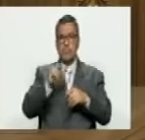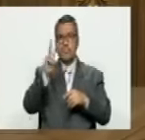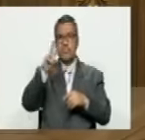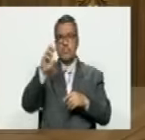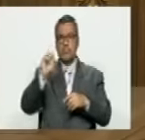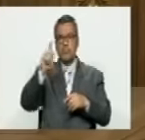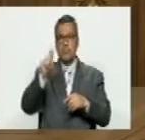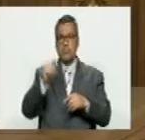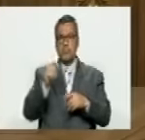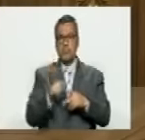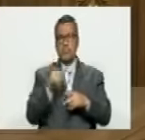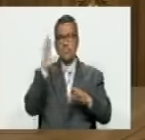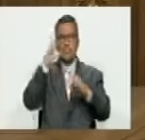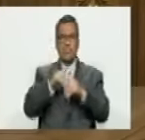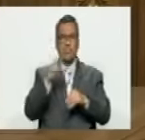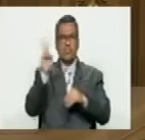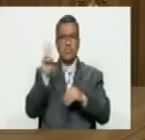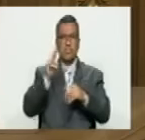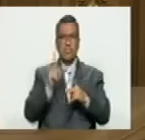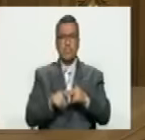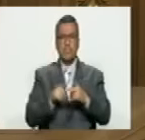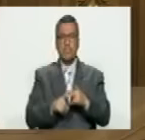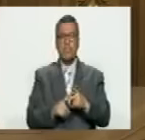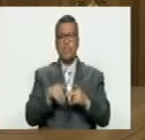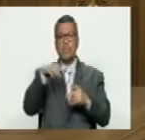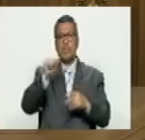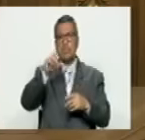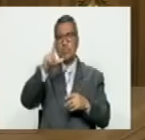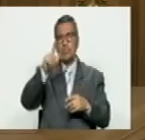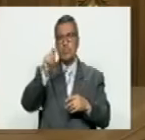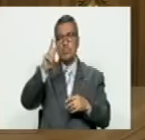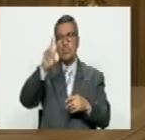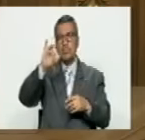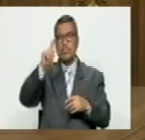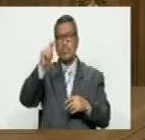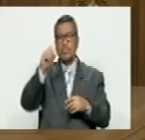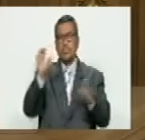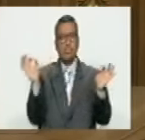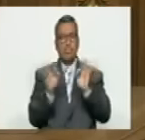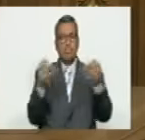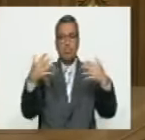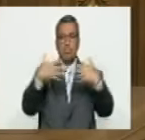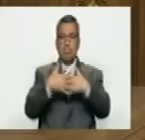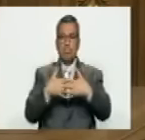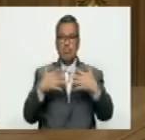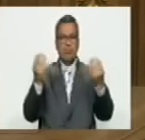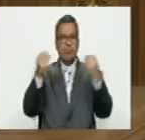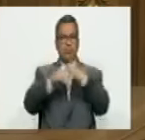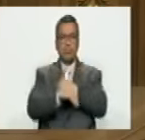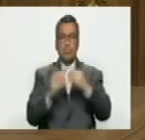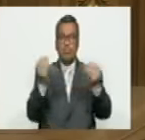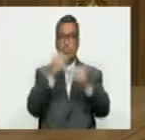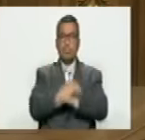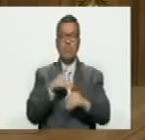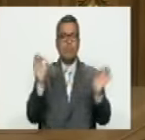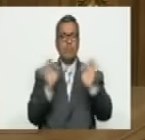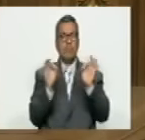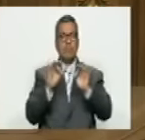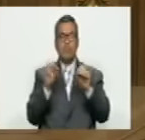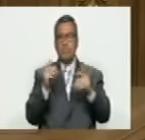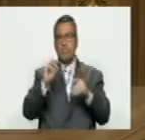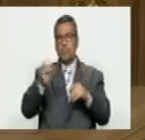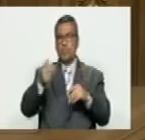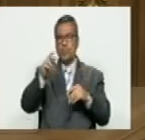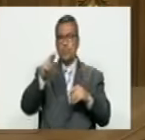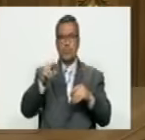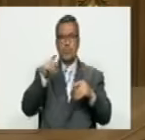como se llama resultados por Venezuela con alta vista vemos que no son iguales realmente hay muchas actas de alta vista que no se ocurren que